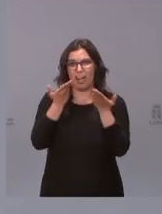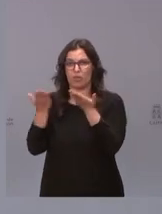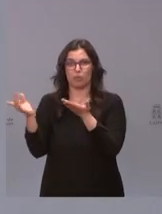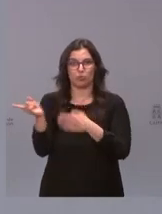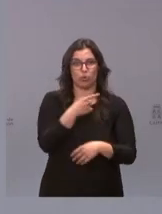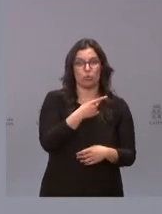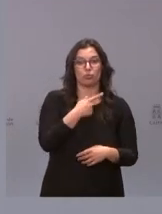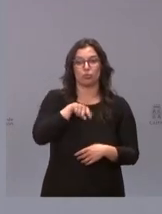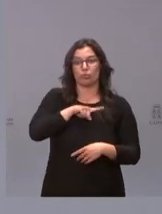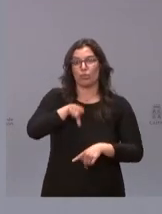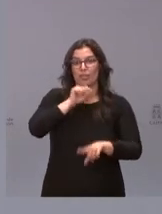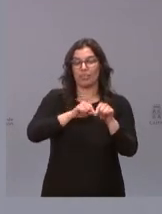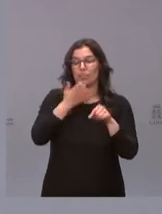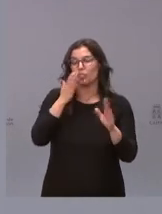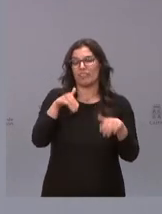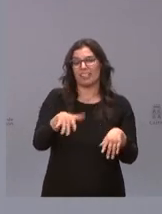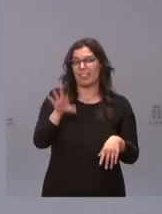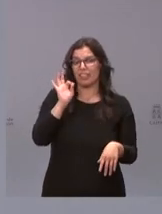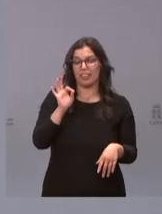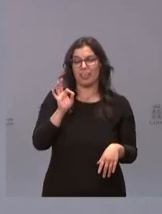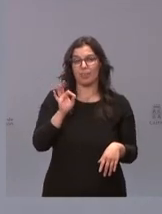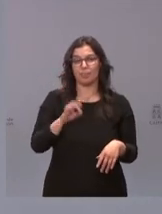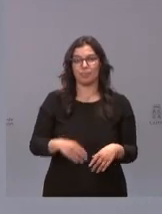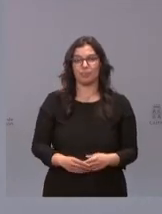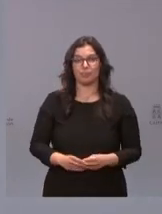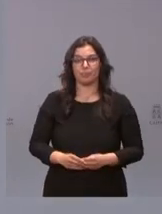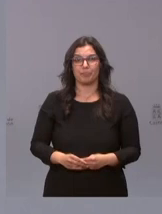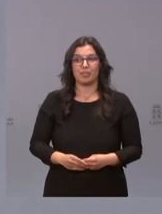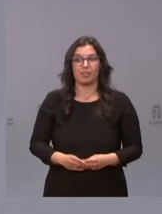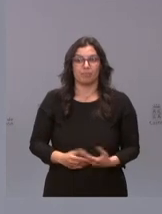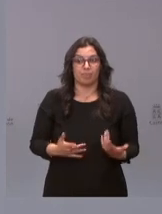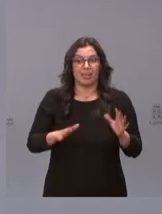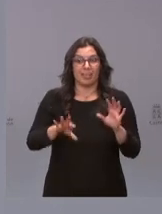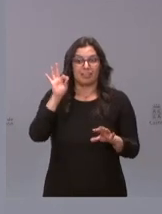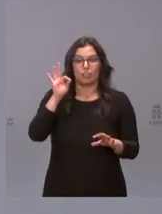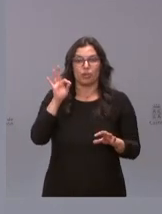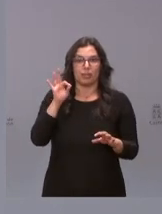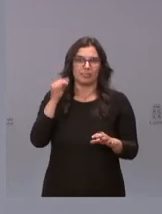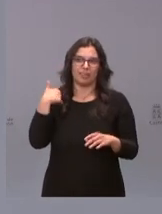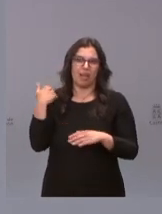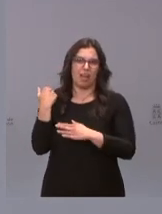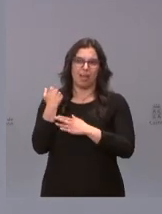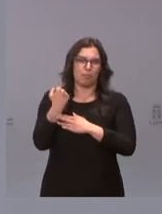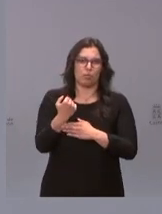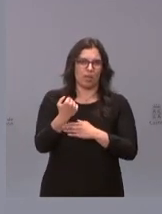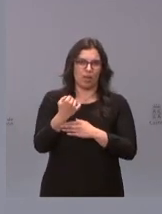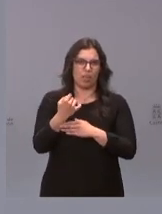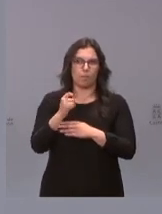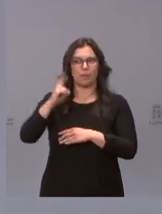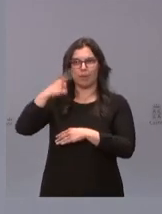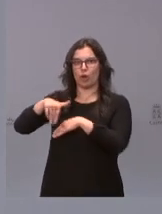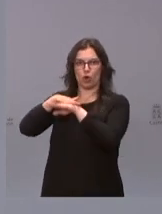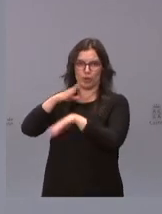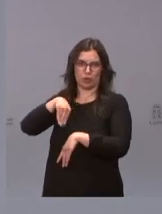tomando estas decisiones y cuando uno toma decisiones que están respaldadas ampliamente en primer lugar por el gobierno de